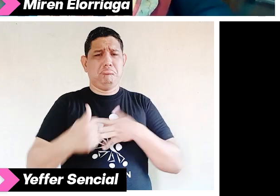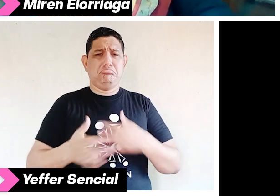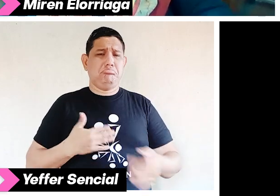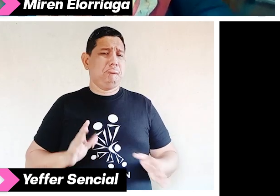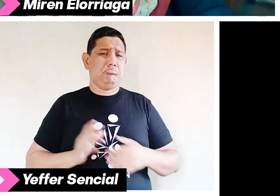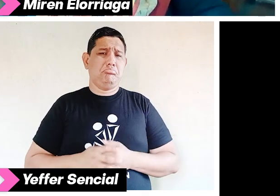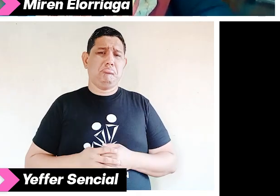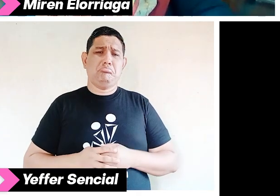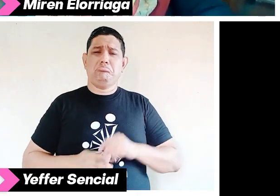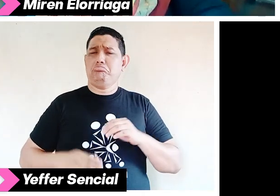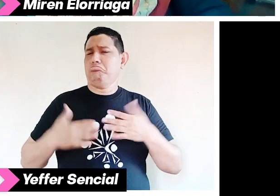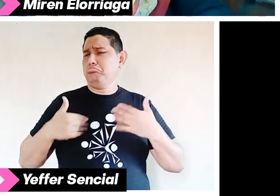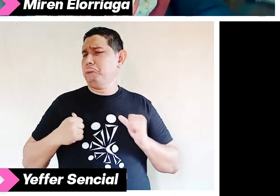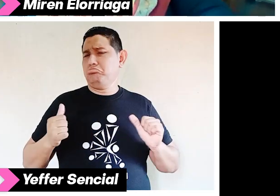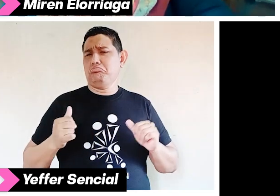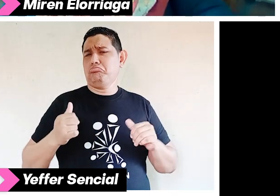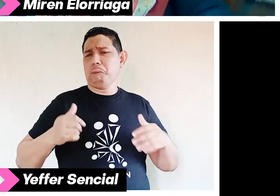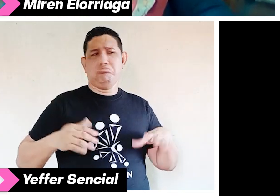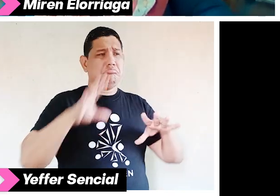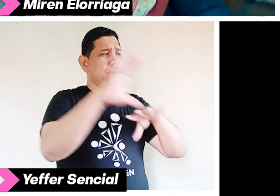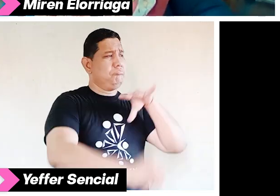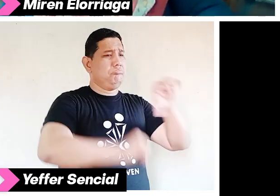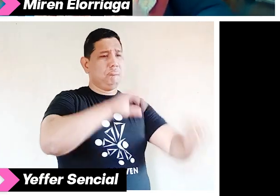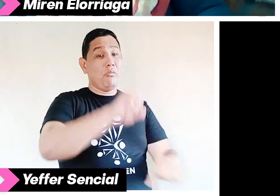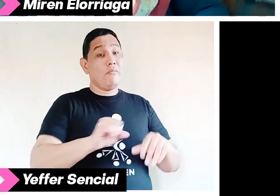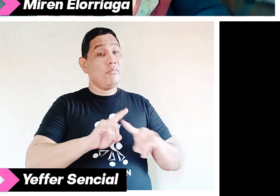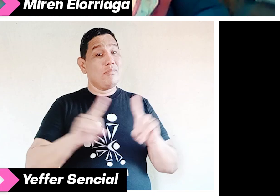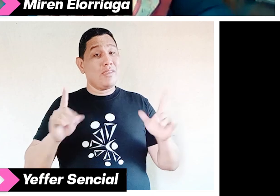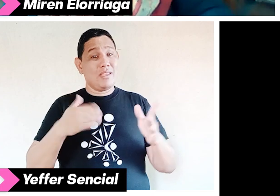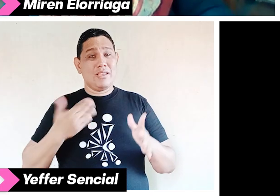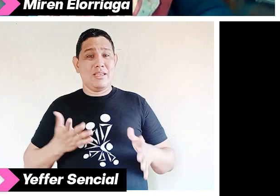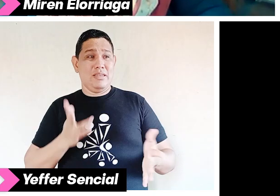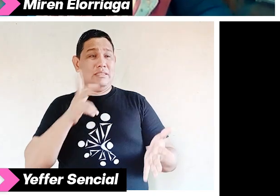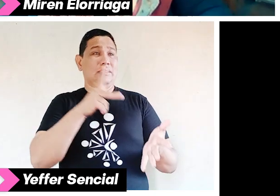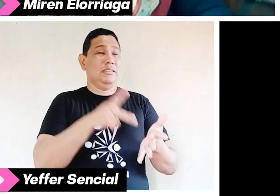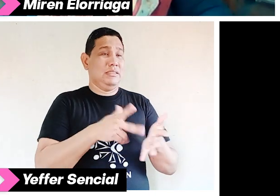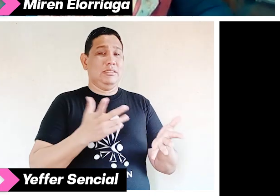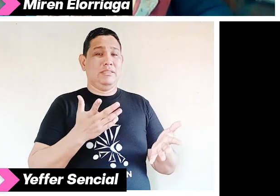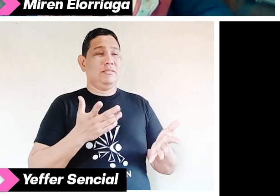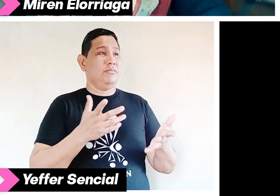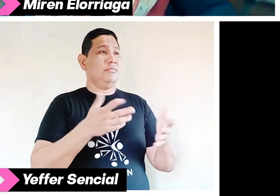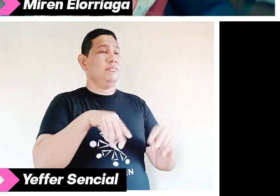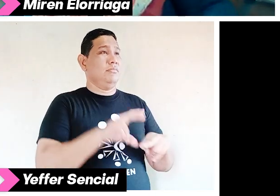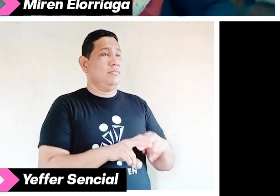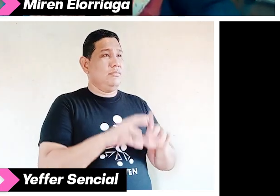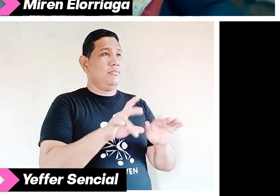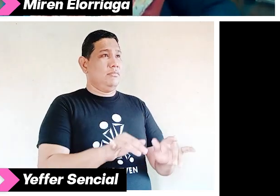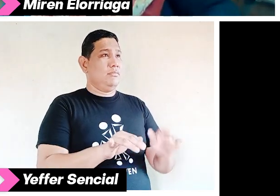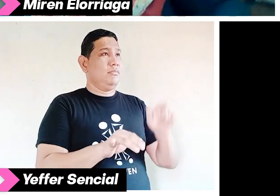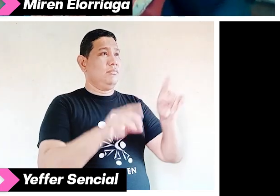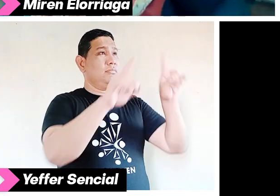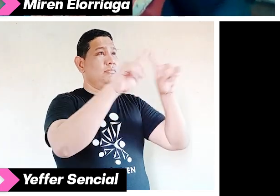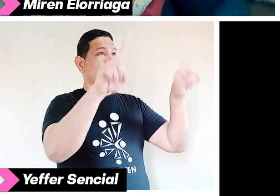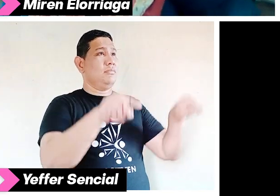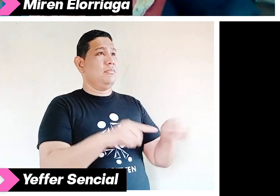necesidad y que cuando llega a la plataforma, la plataforma no está pensada